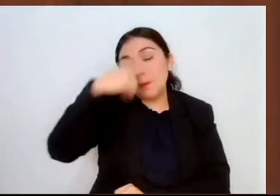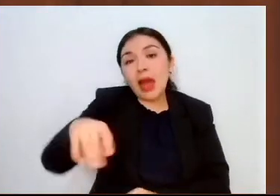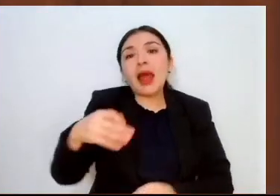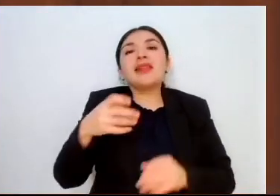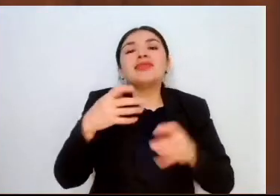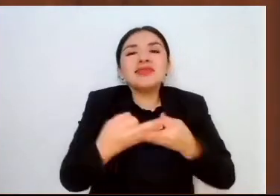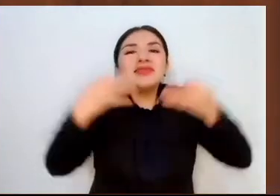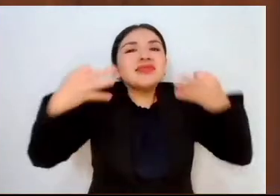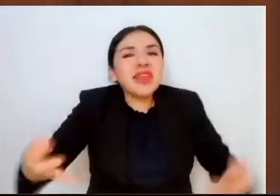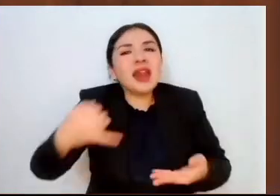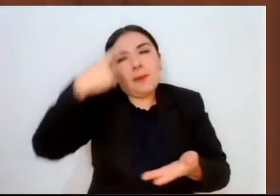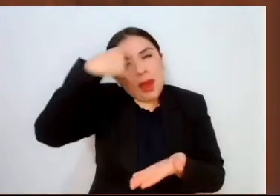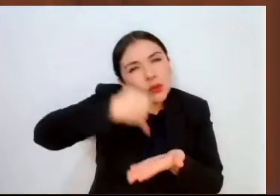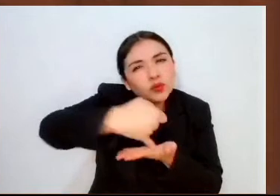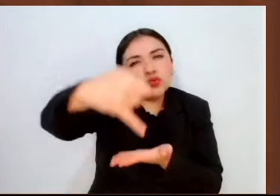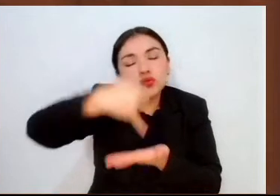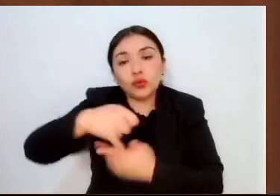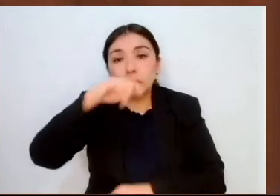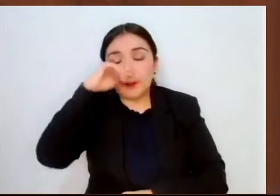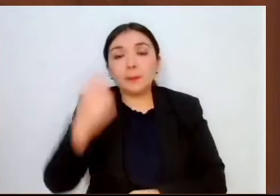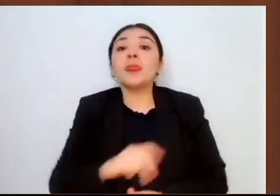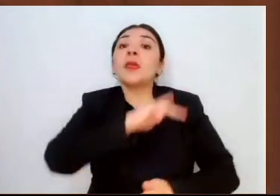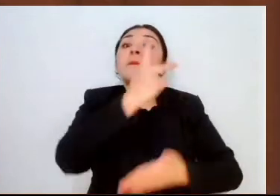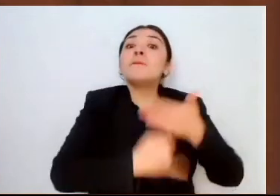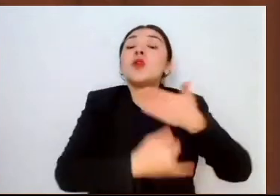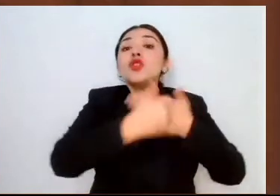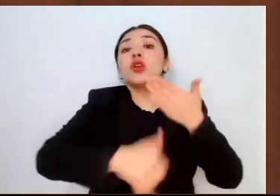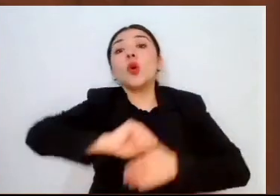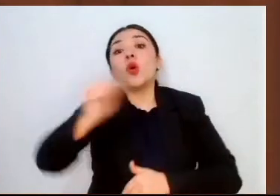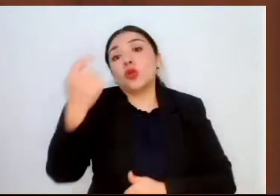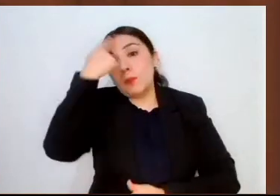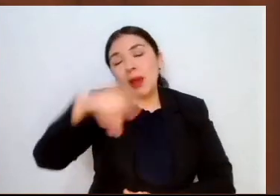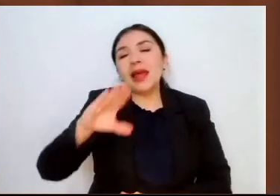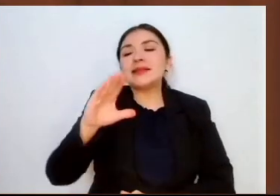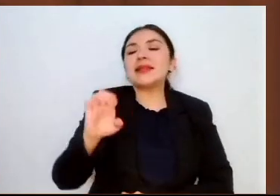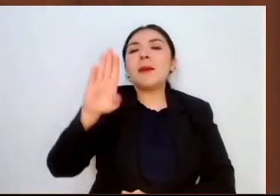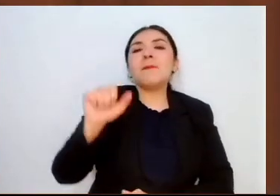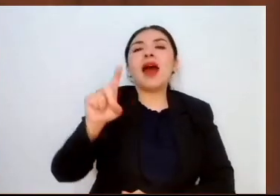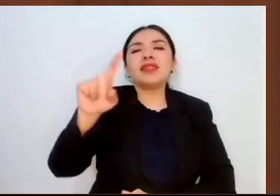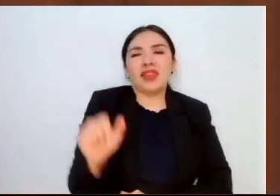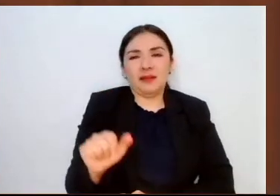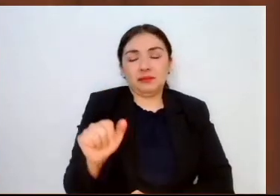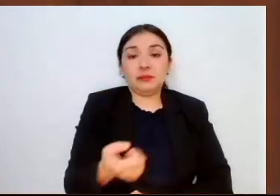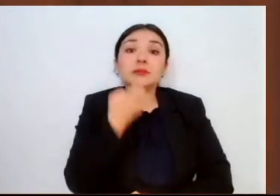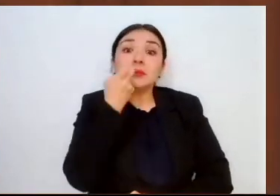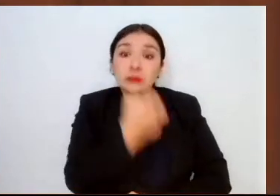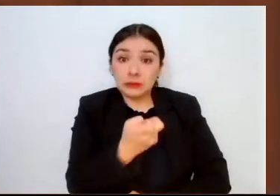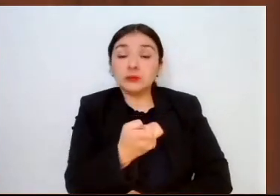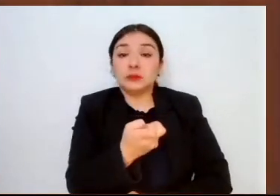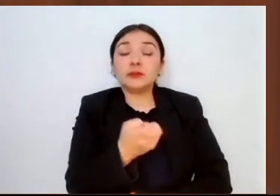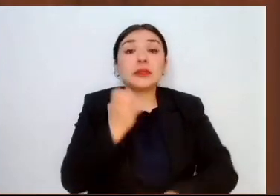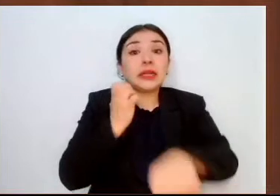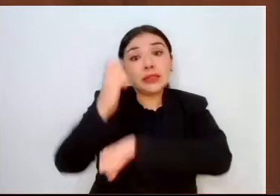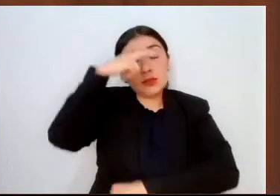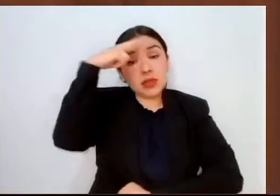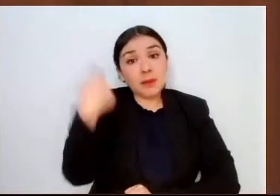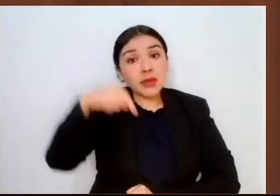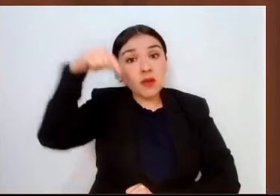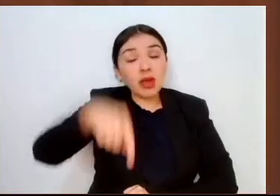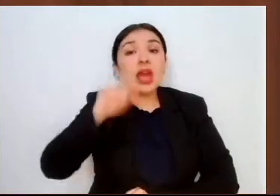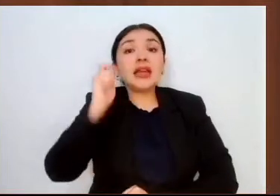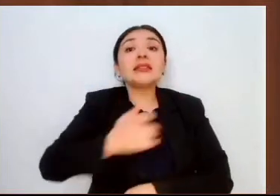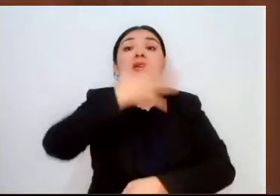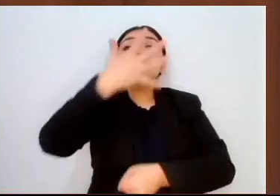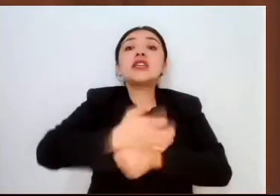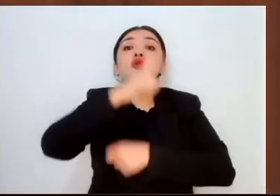sembradas. Proyecto estratégico de la cebada maltera. El Estado de México ocupa el quinto lugar